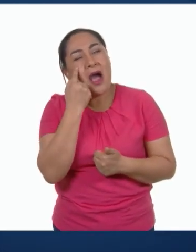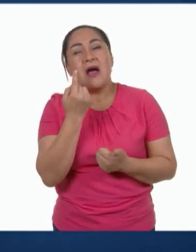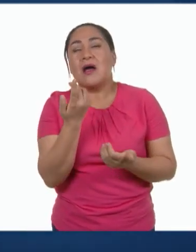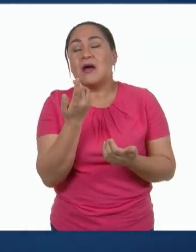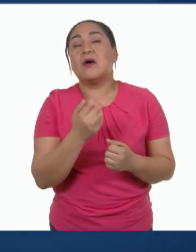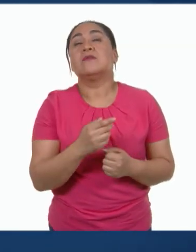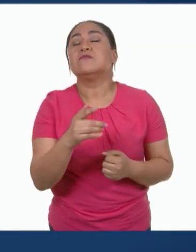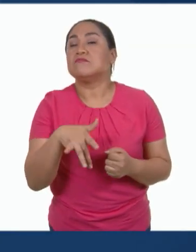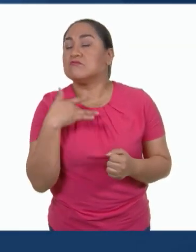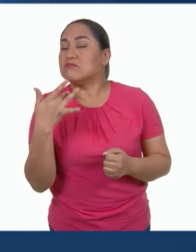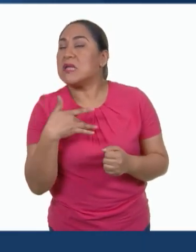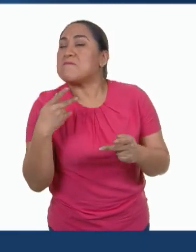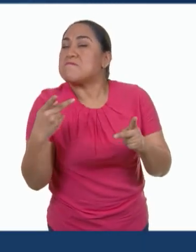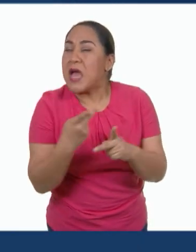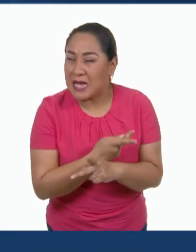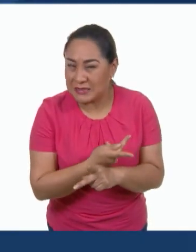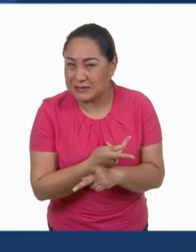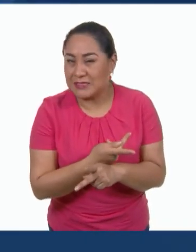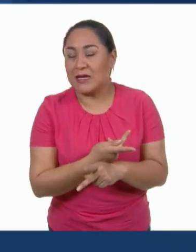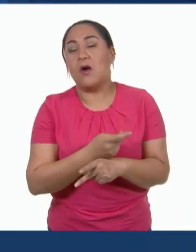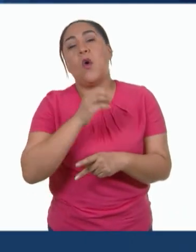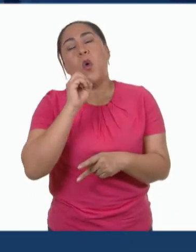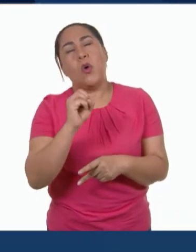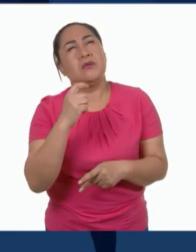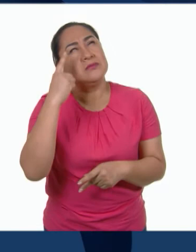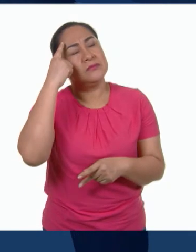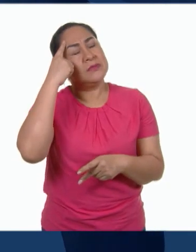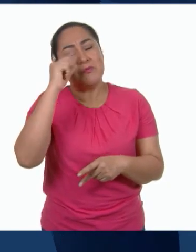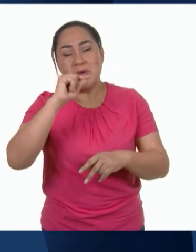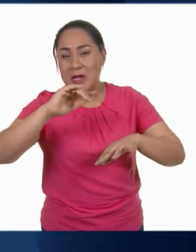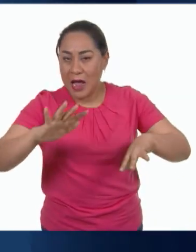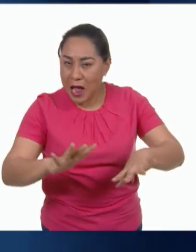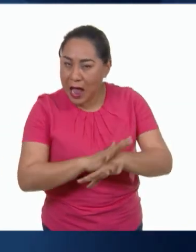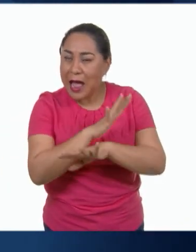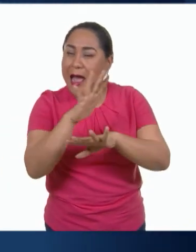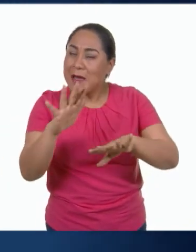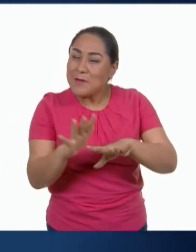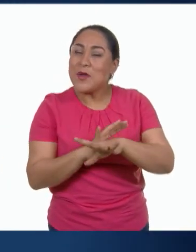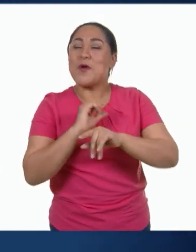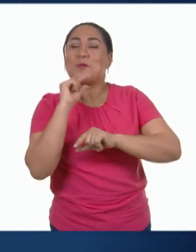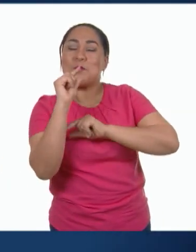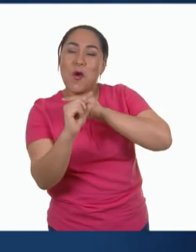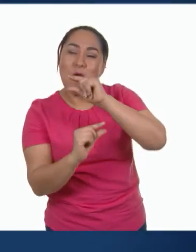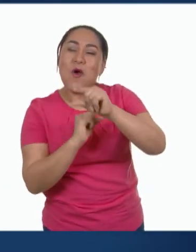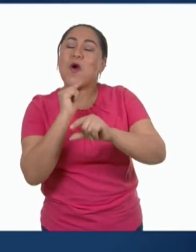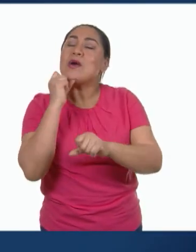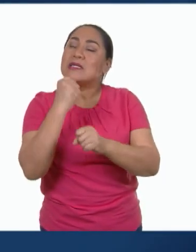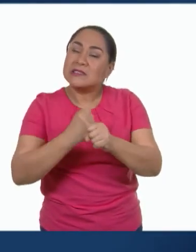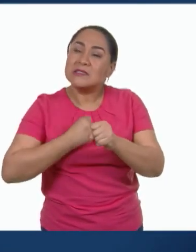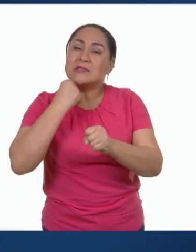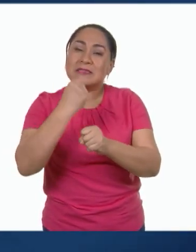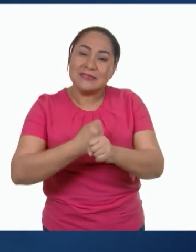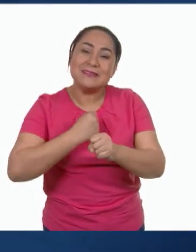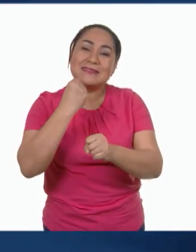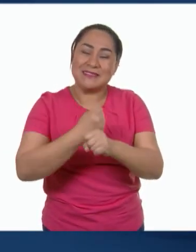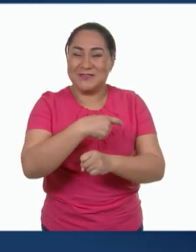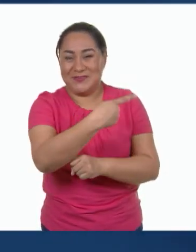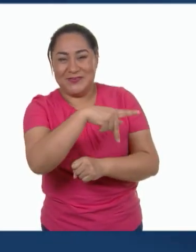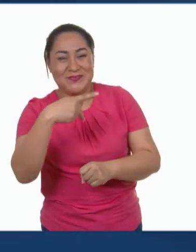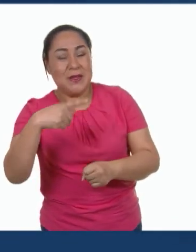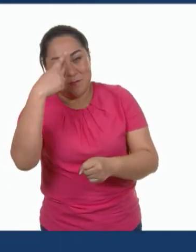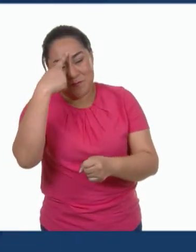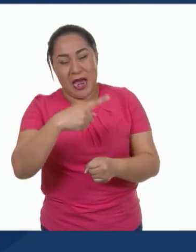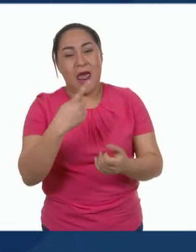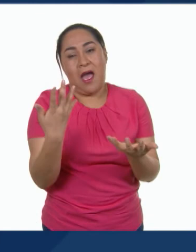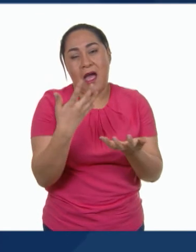bajo qué circunstancias ocurren y qué podemos hacer para modificarlas y así ser constantes en nuestras prácticas de